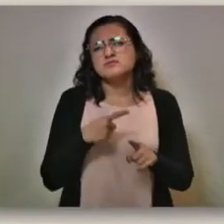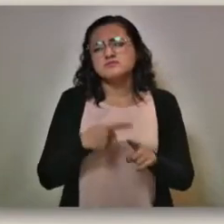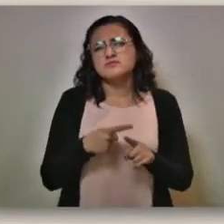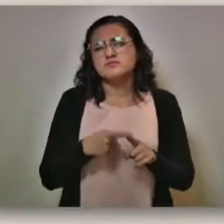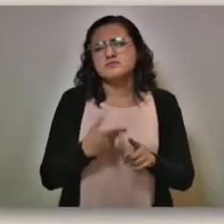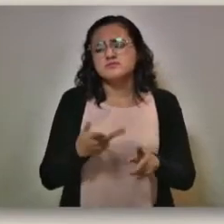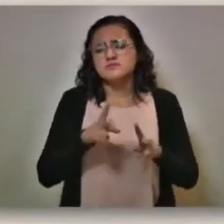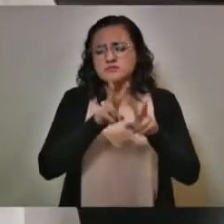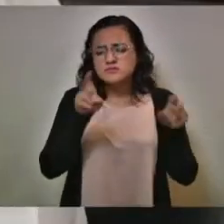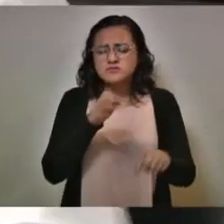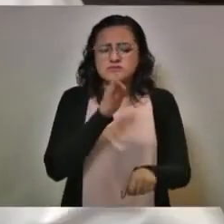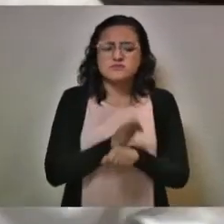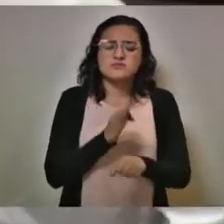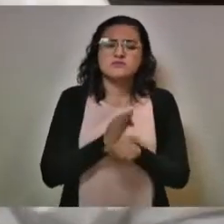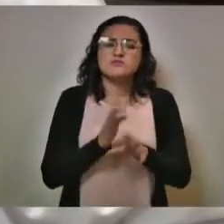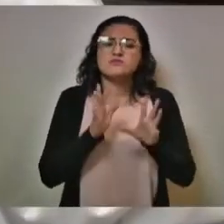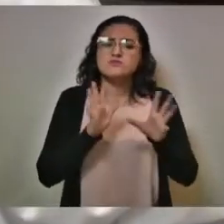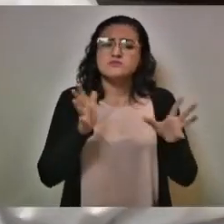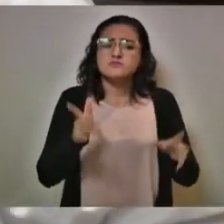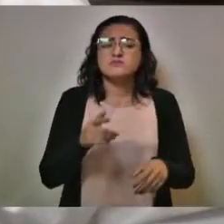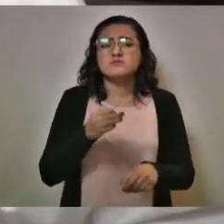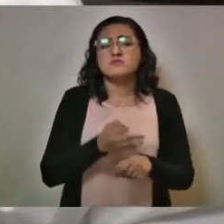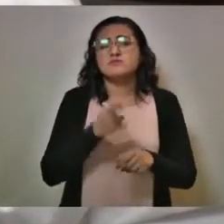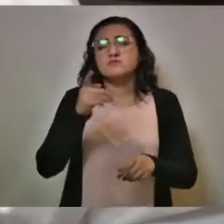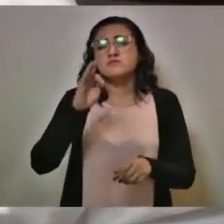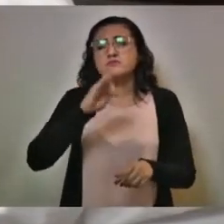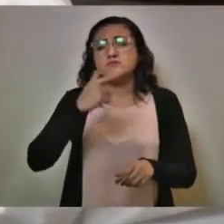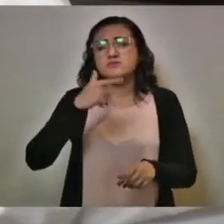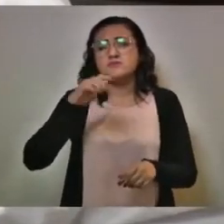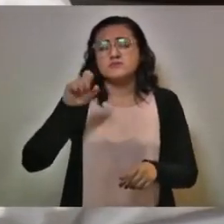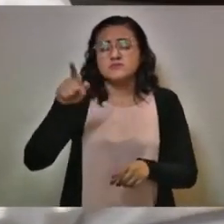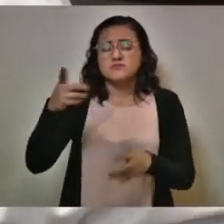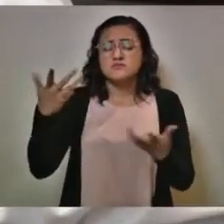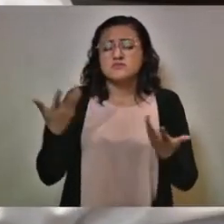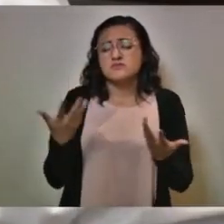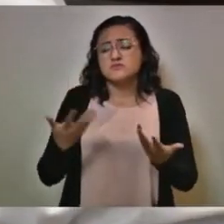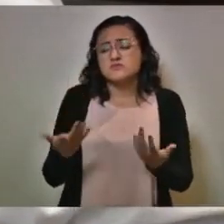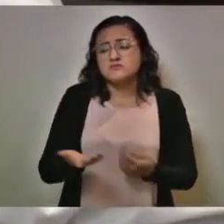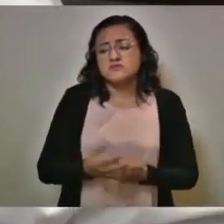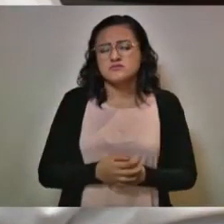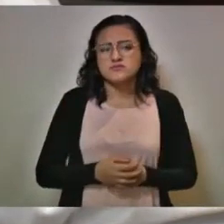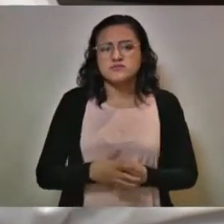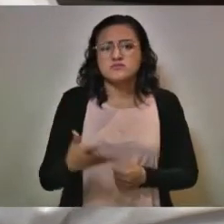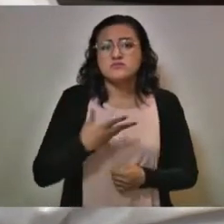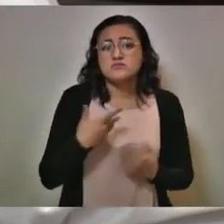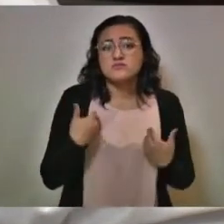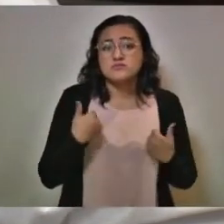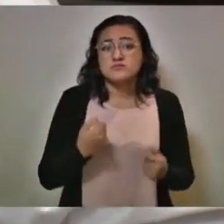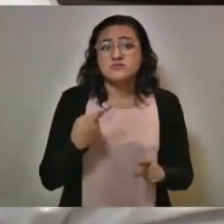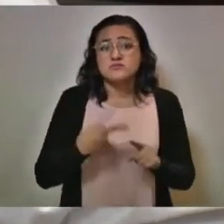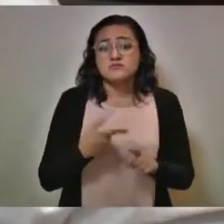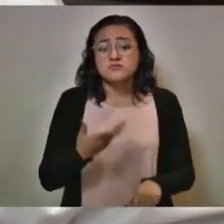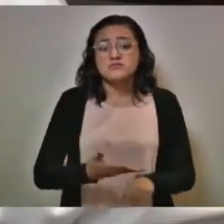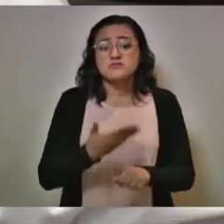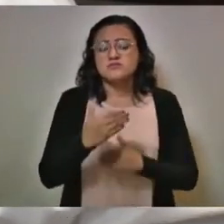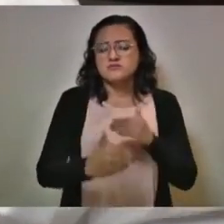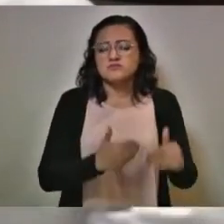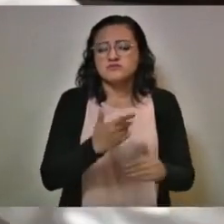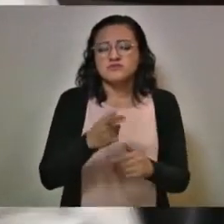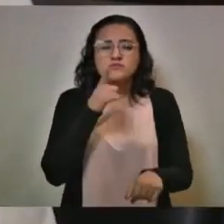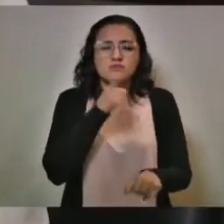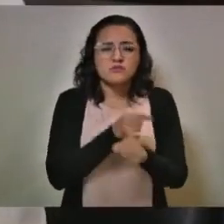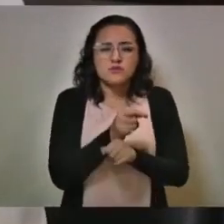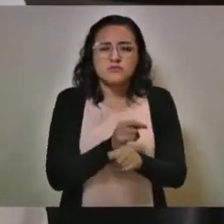Un tema que obviamente ya está en manos de la Fiscalía General del Estado. Tenemos entendido que ya está muy avanzado